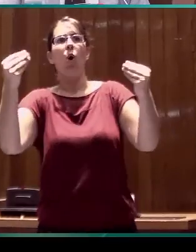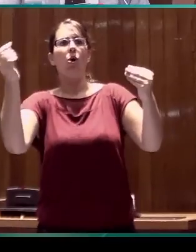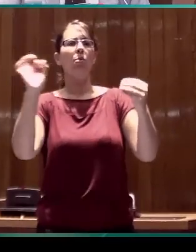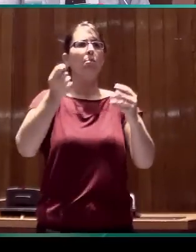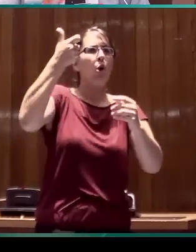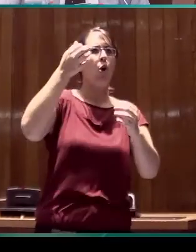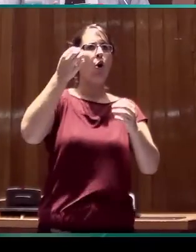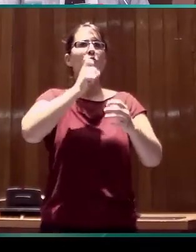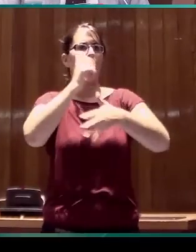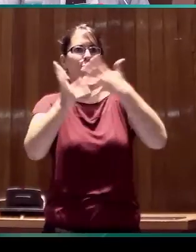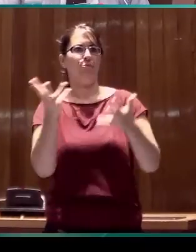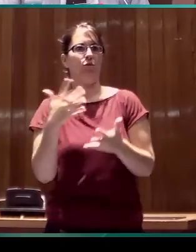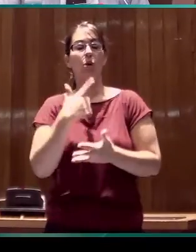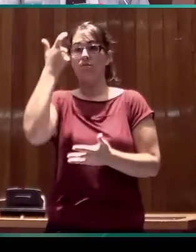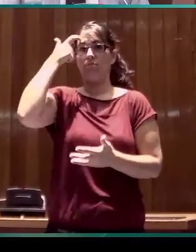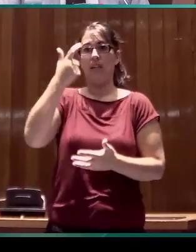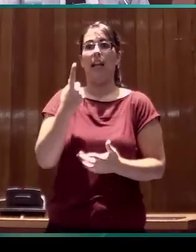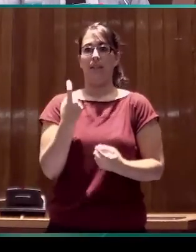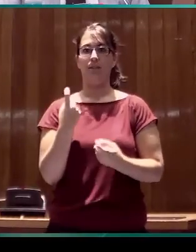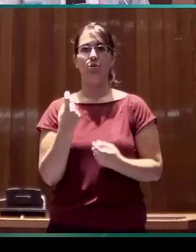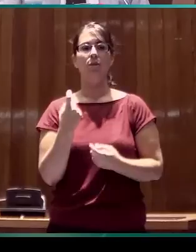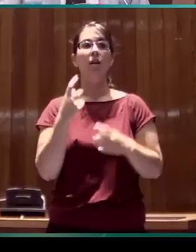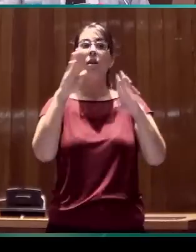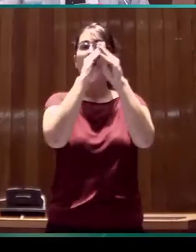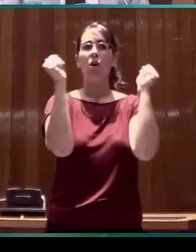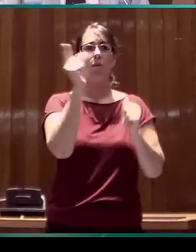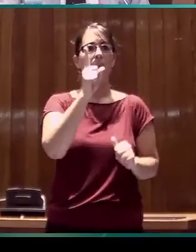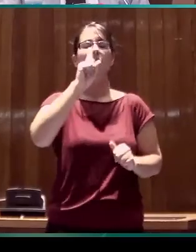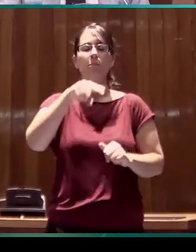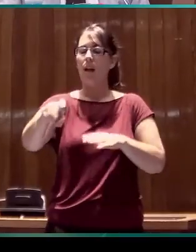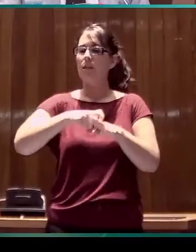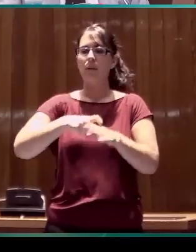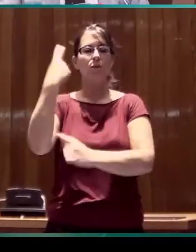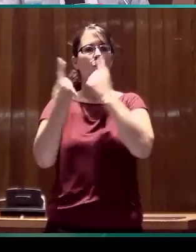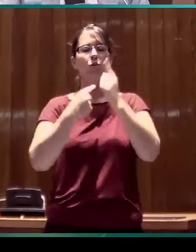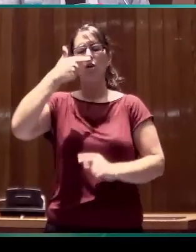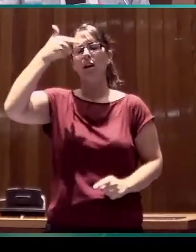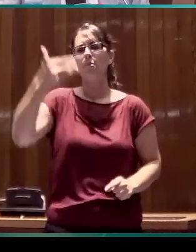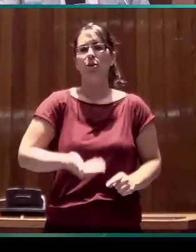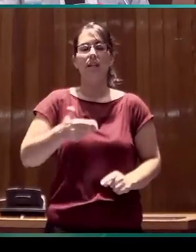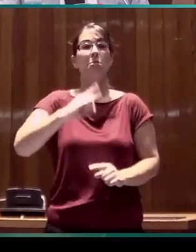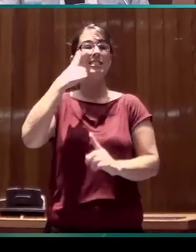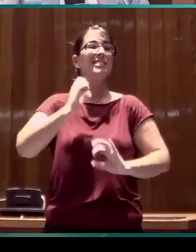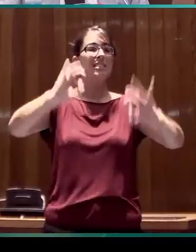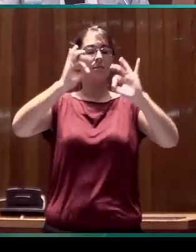Y no debemos olvidar tampoco que hay aspectos muy relevantes, especialmente para la lengua o de signos,